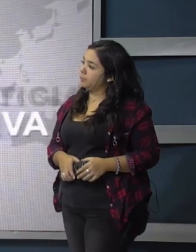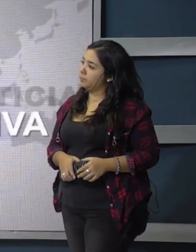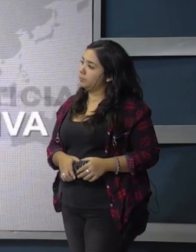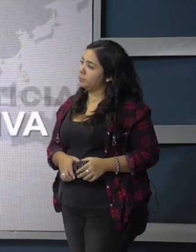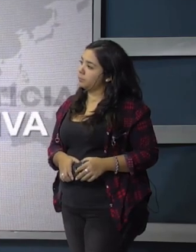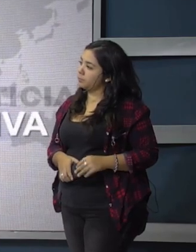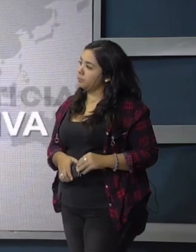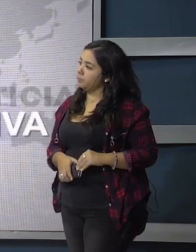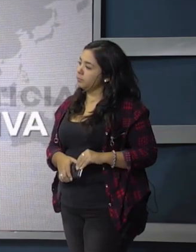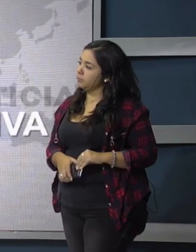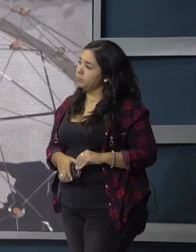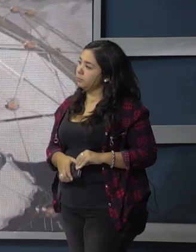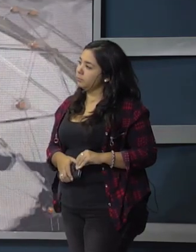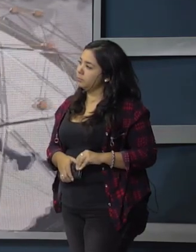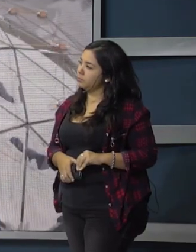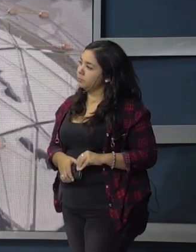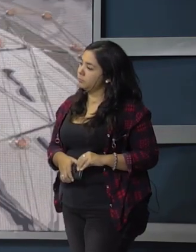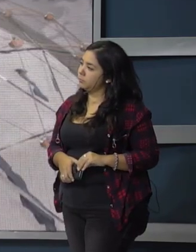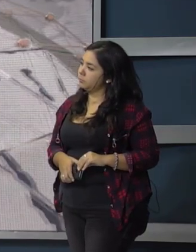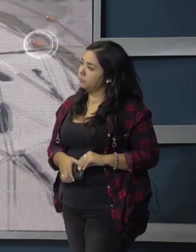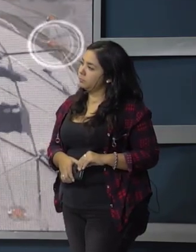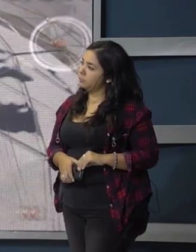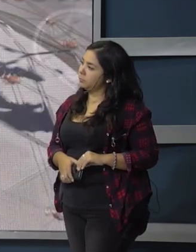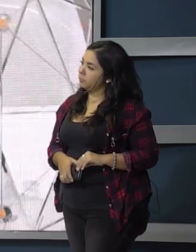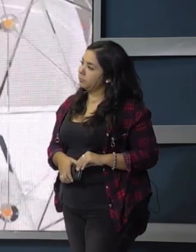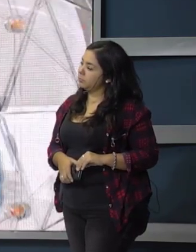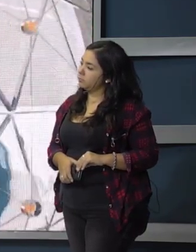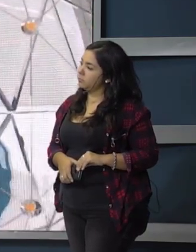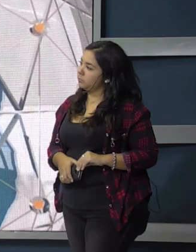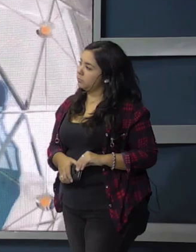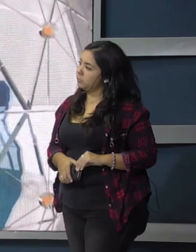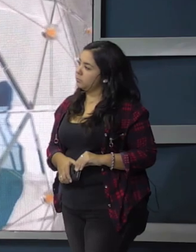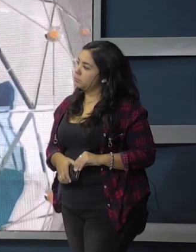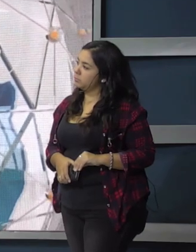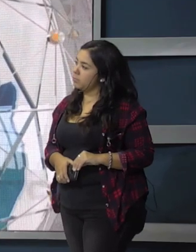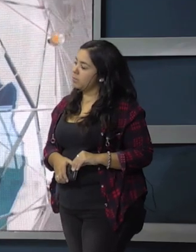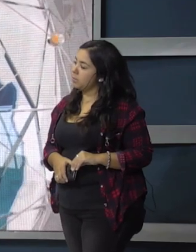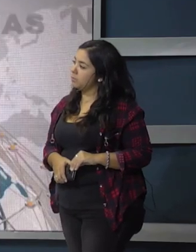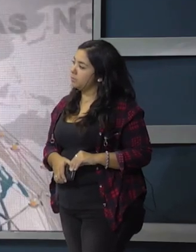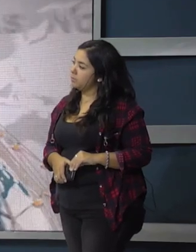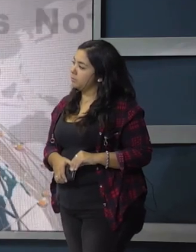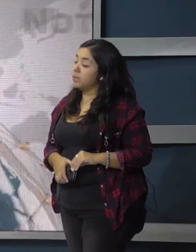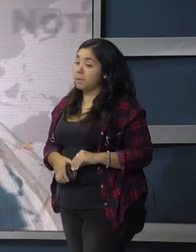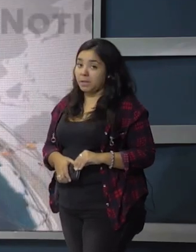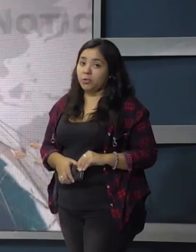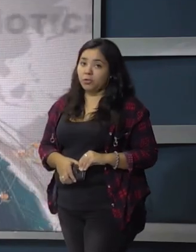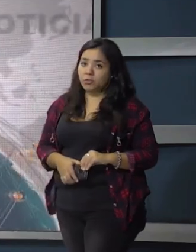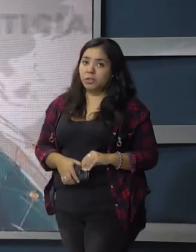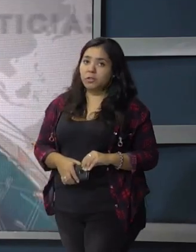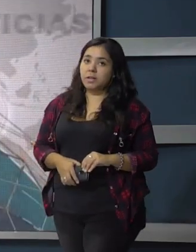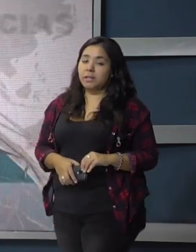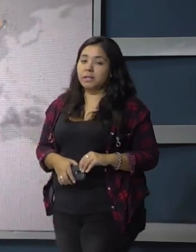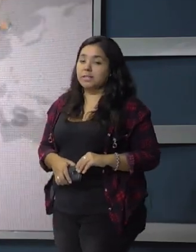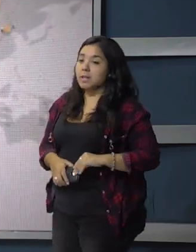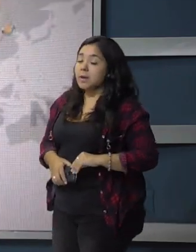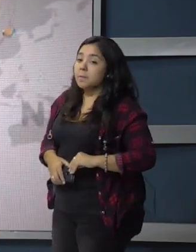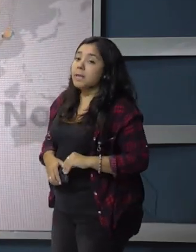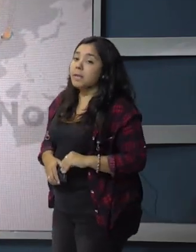otros, a Capital Federal, bueno, ya pueden tener otras alternativas de vuelo, en otros horarios. También en otros horarios, la verdad que sí.